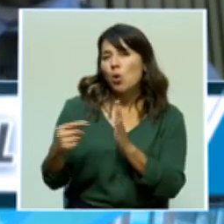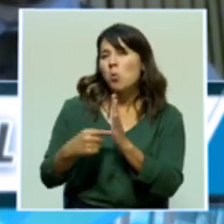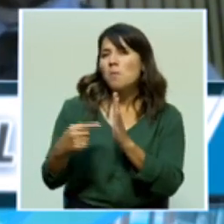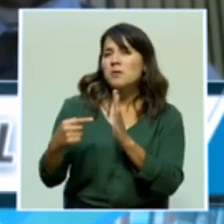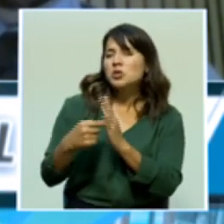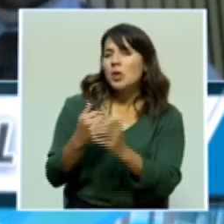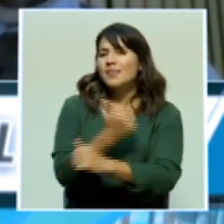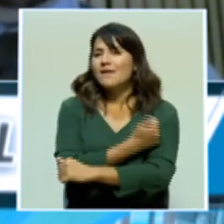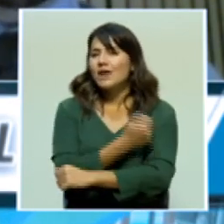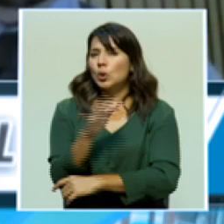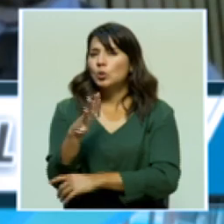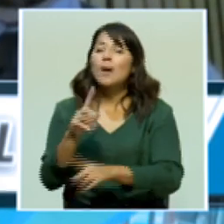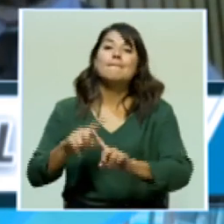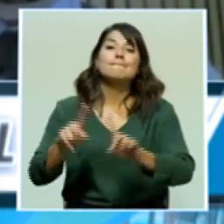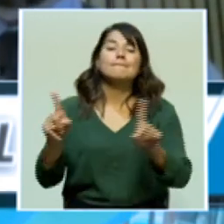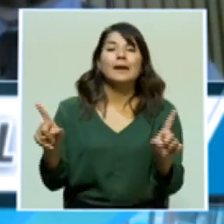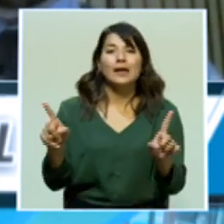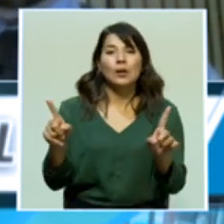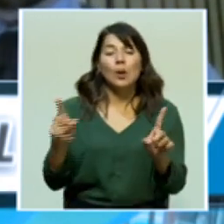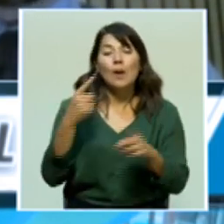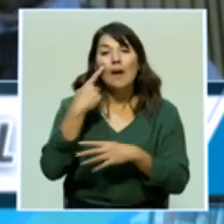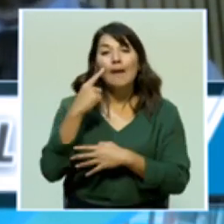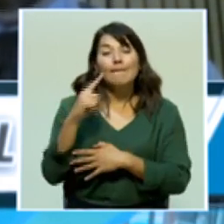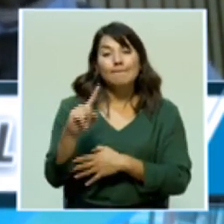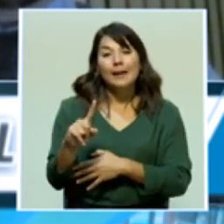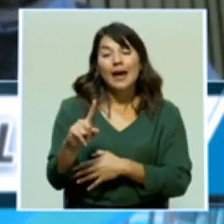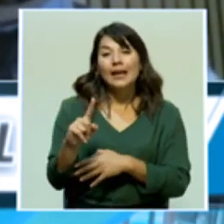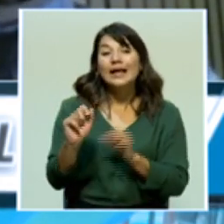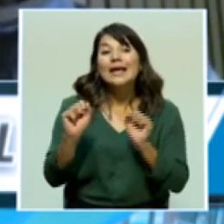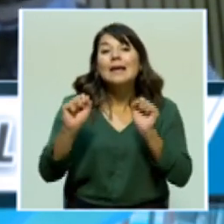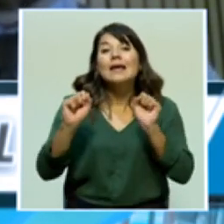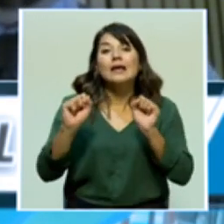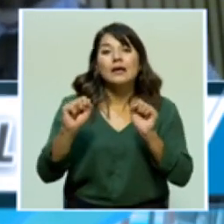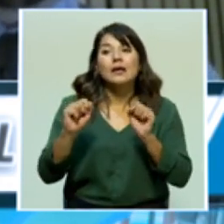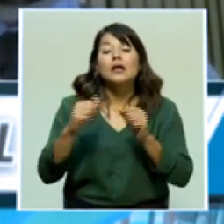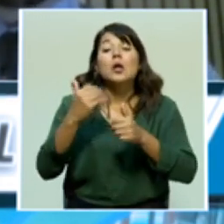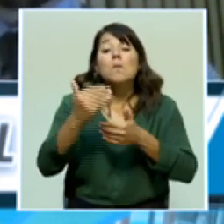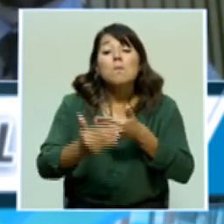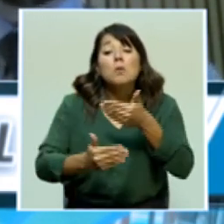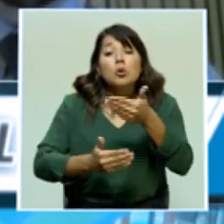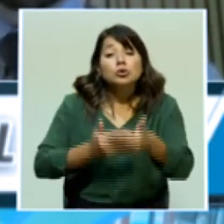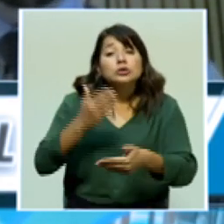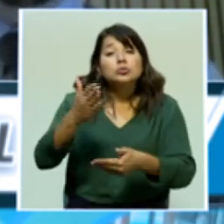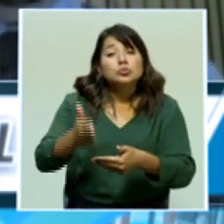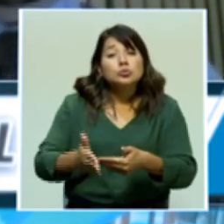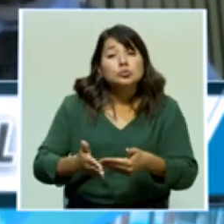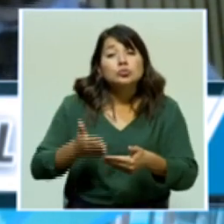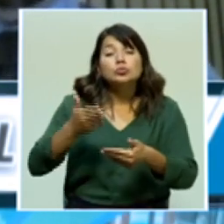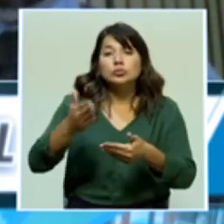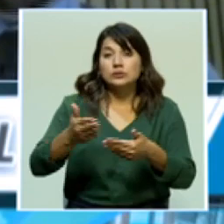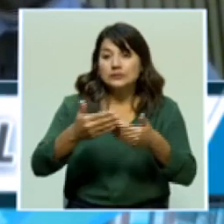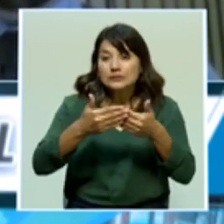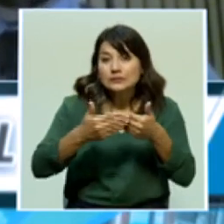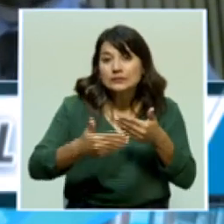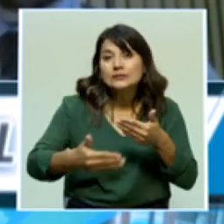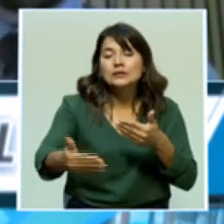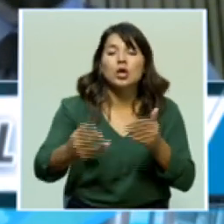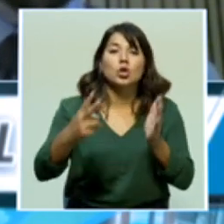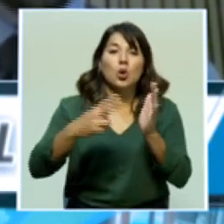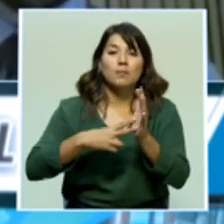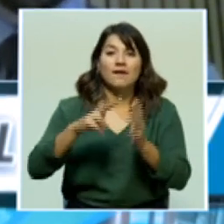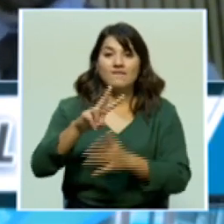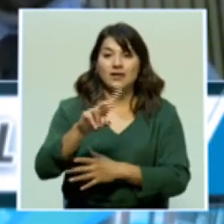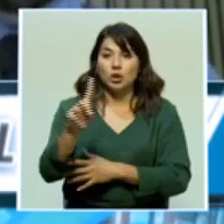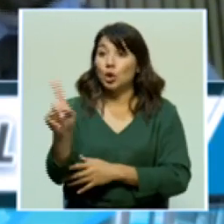que ingrese, para que se aplique durante todo el próximo año. No es como la vacuna de